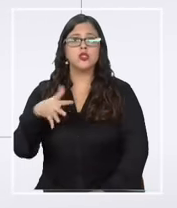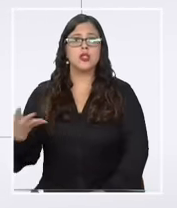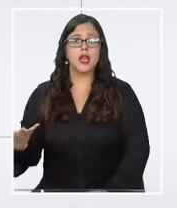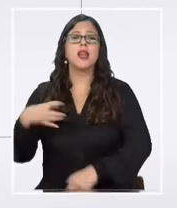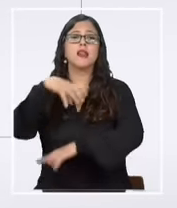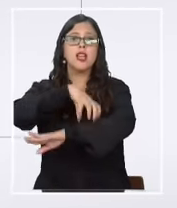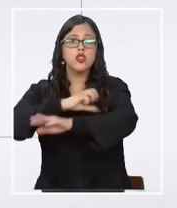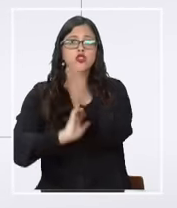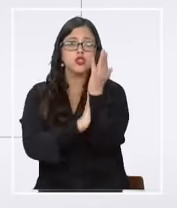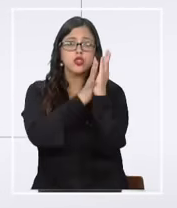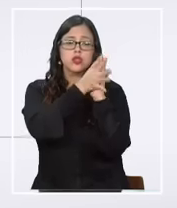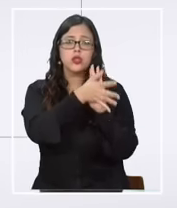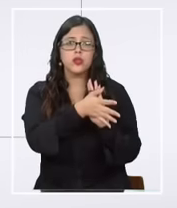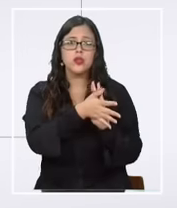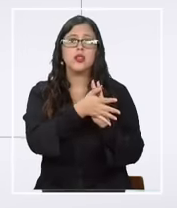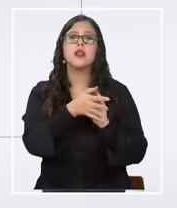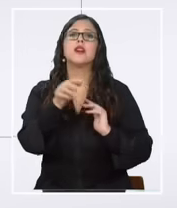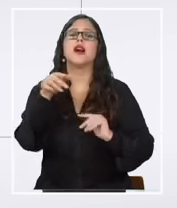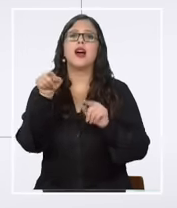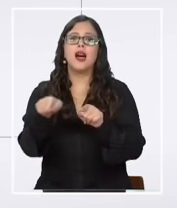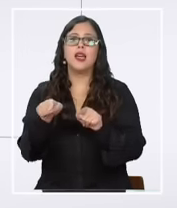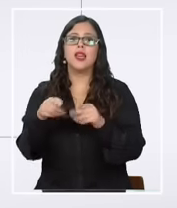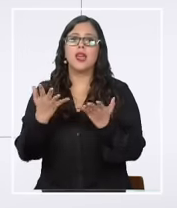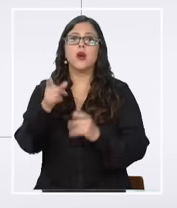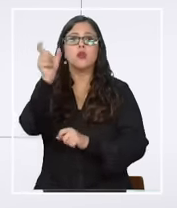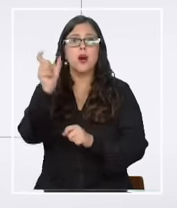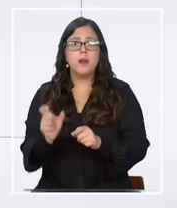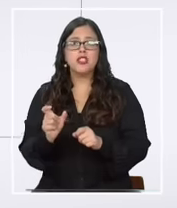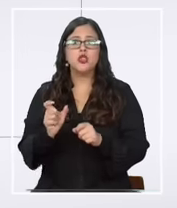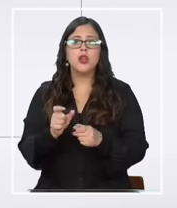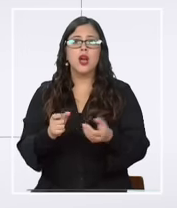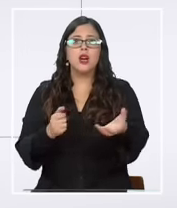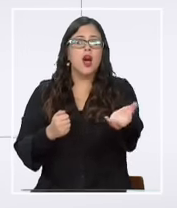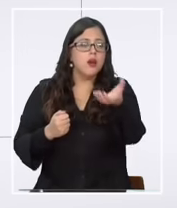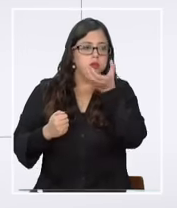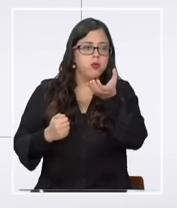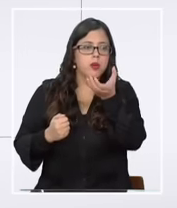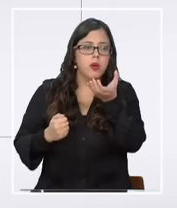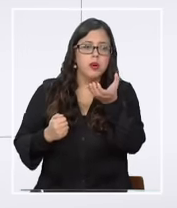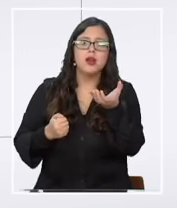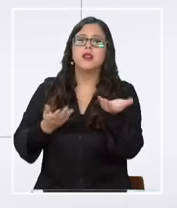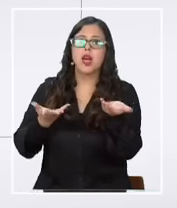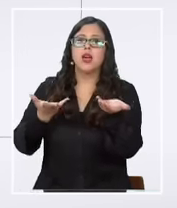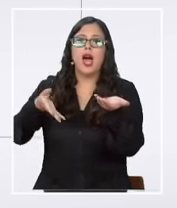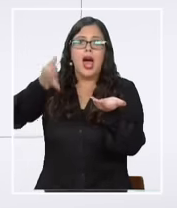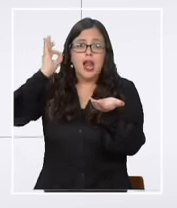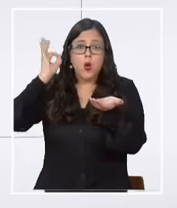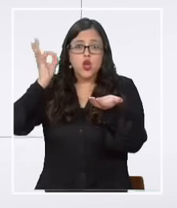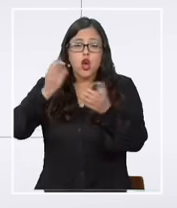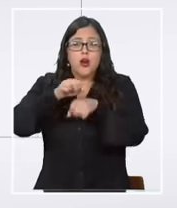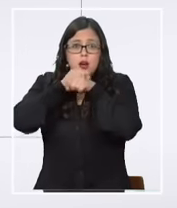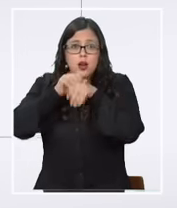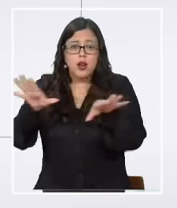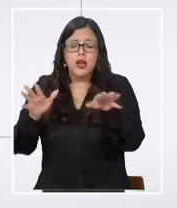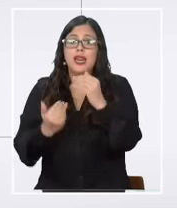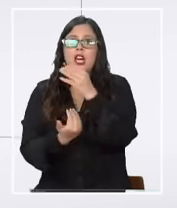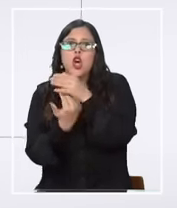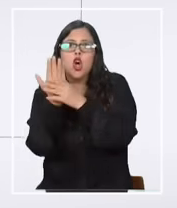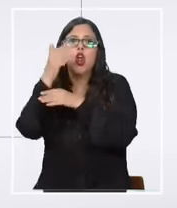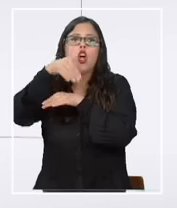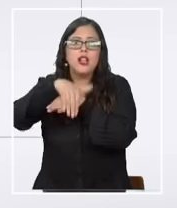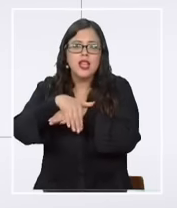la Araucanía había un asistente que había grabado esta reunión y se pasaron todo el día